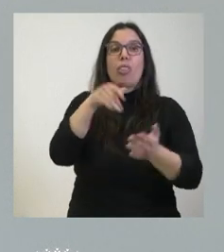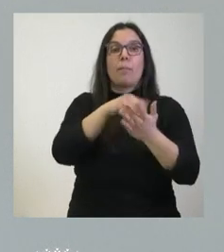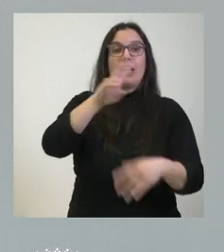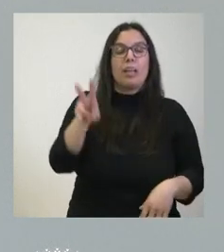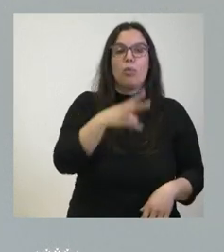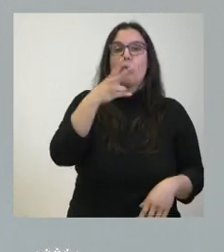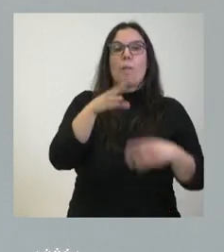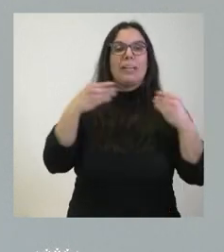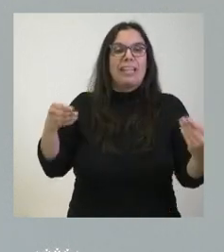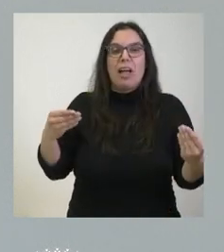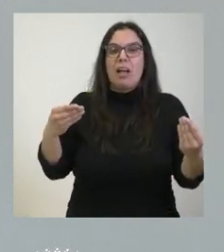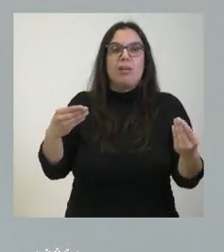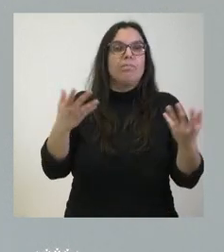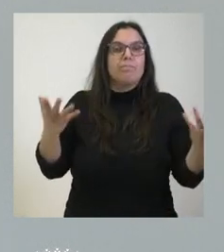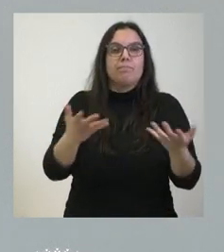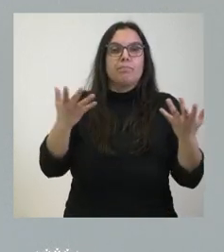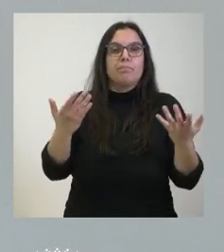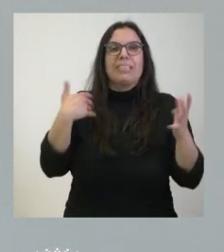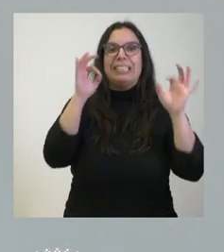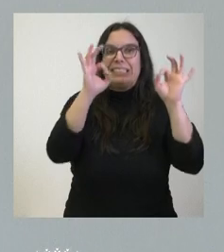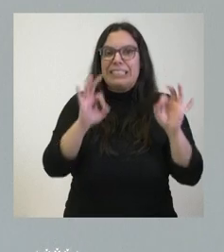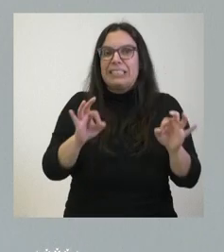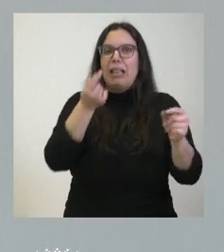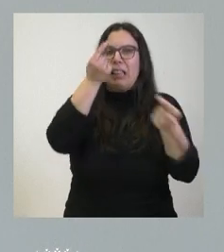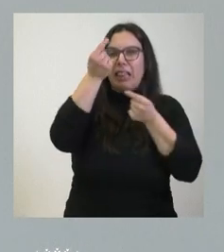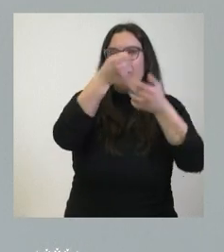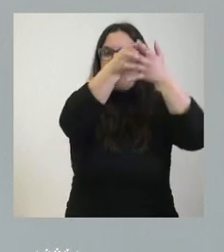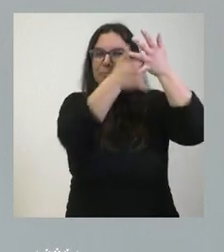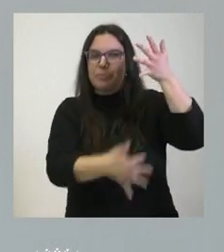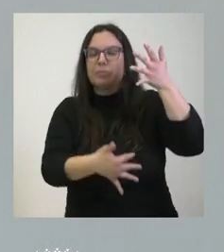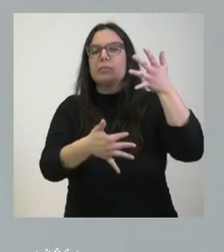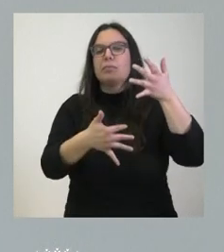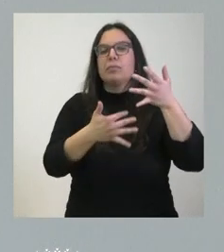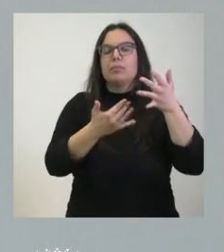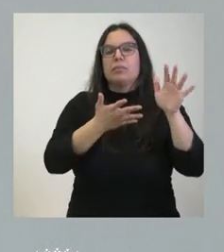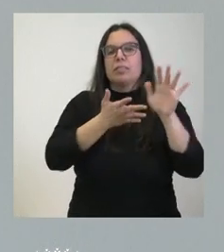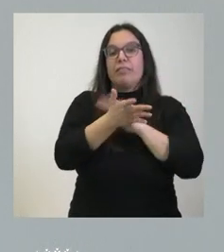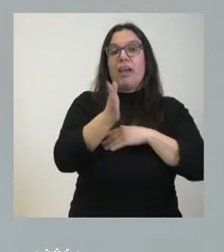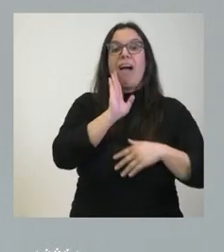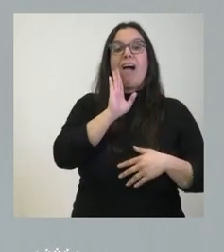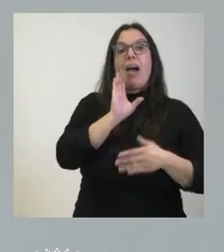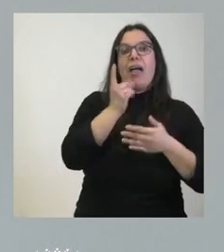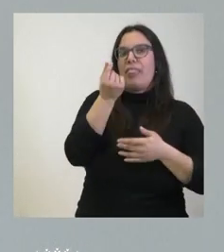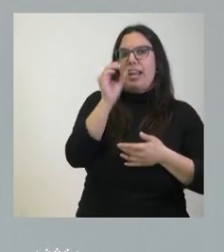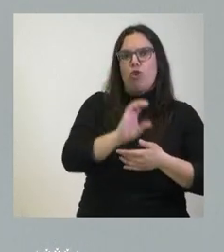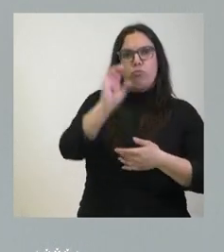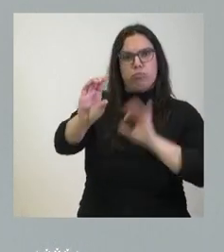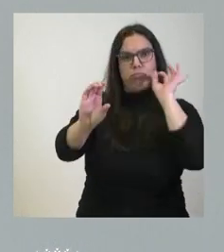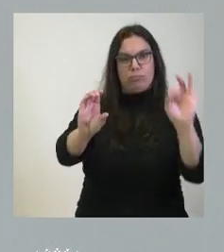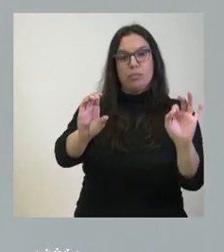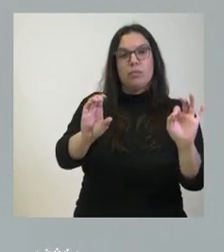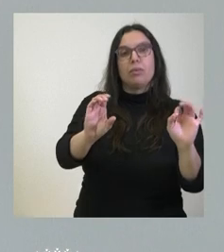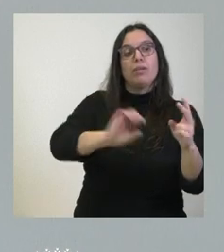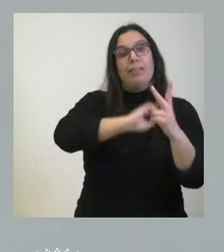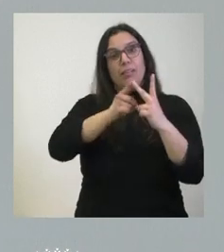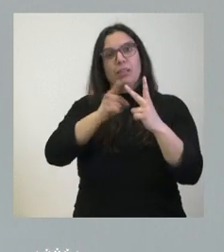de material ya concreto y específico no solo una aportación económica y que tenía como objetivo todo